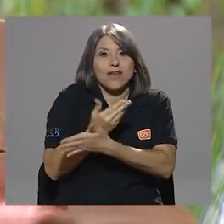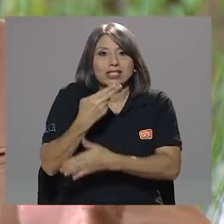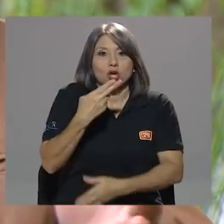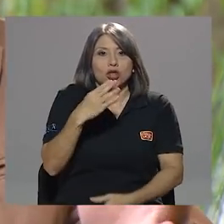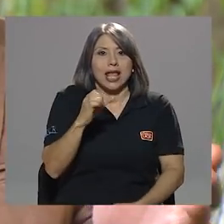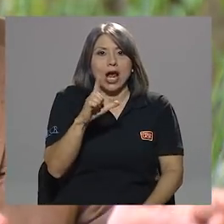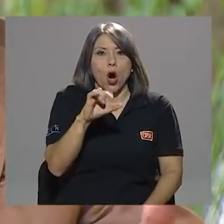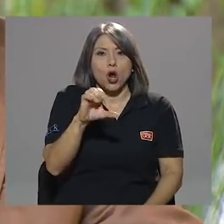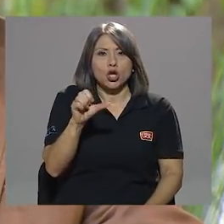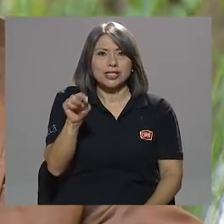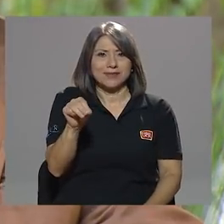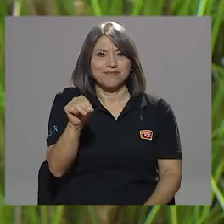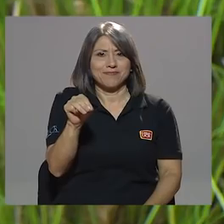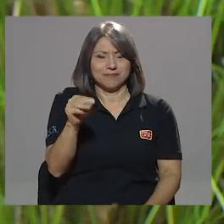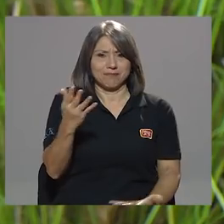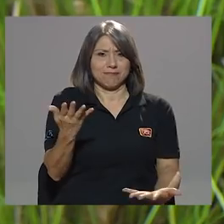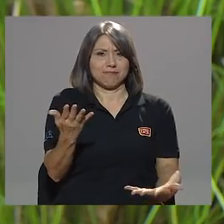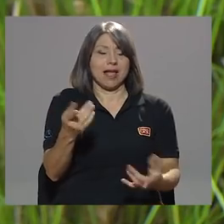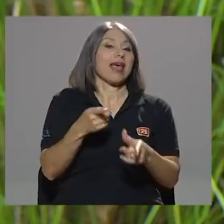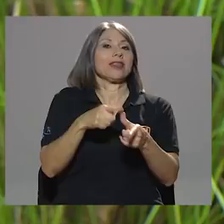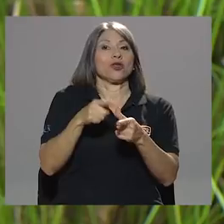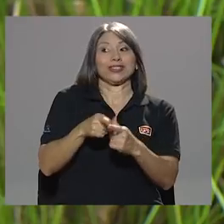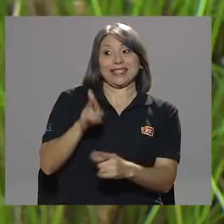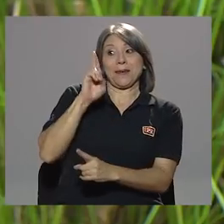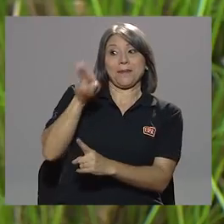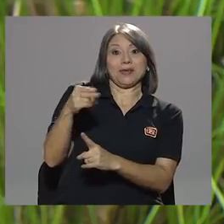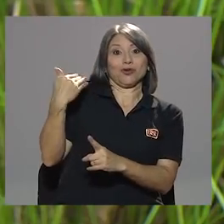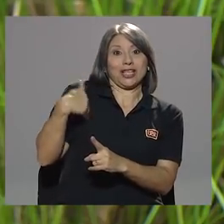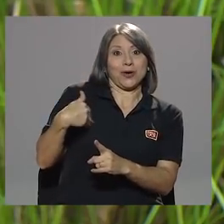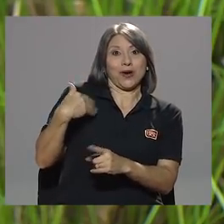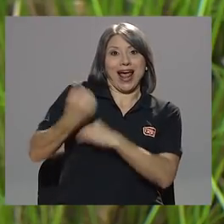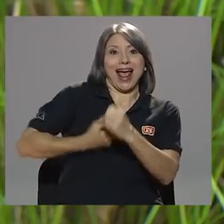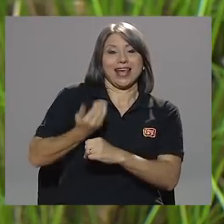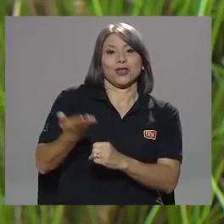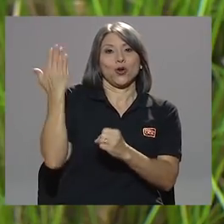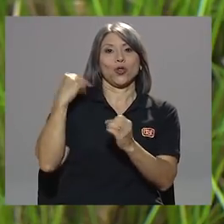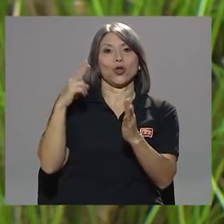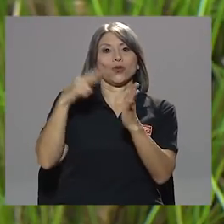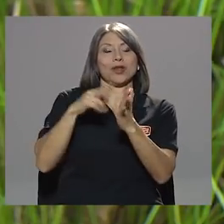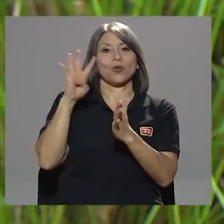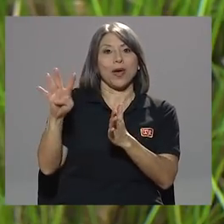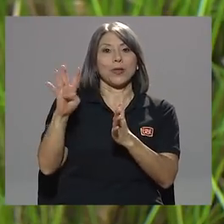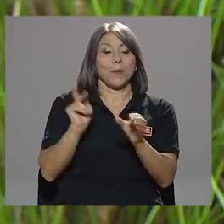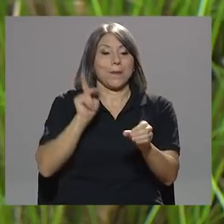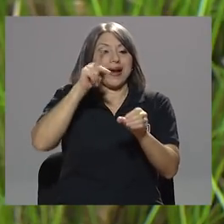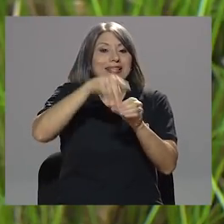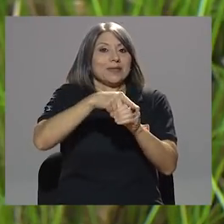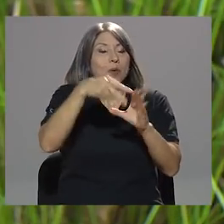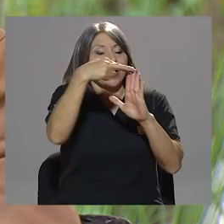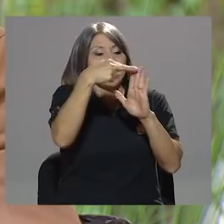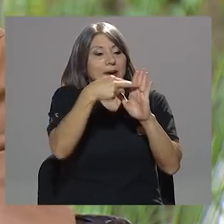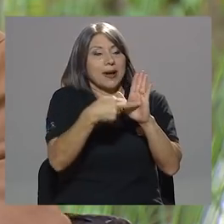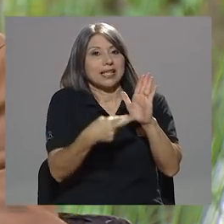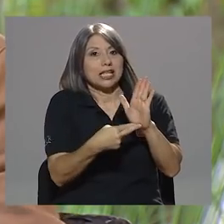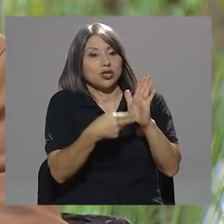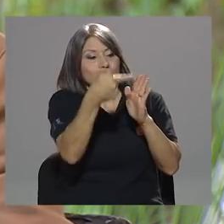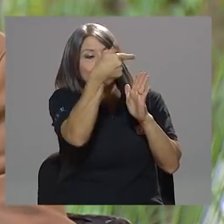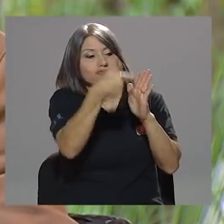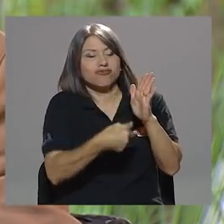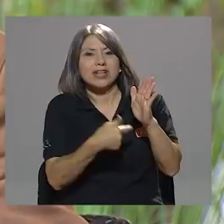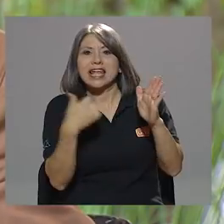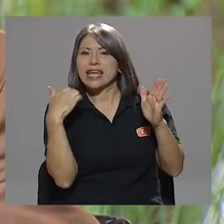que en el 2004 el mismo señor participó en la reglamentación técnica con formación de un reglamento irregular,